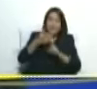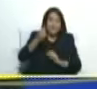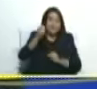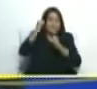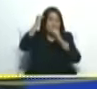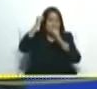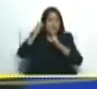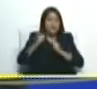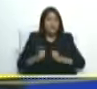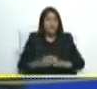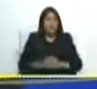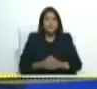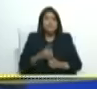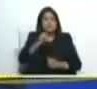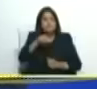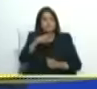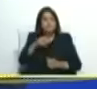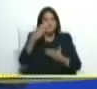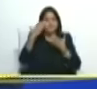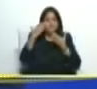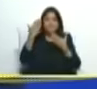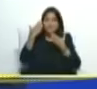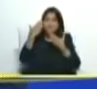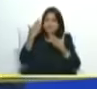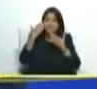¿verdad? Bueno, mi saludo a la gente,